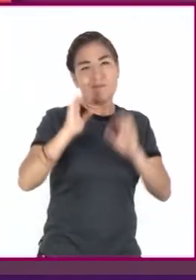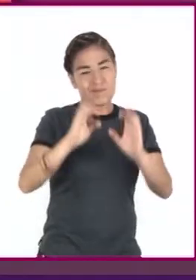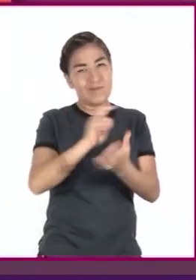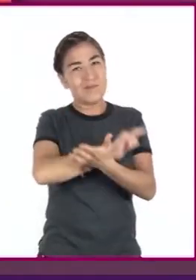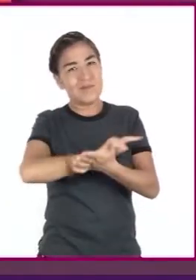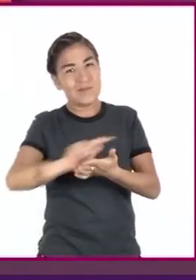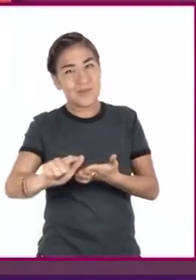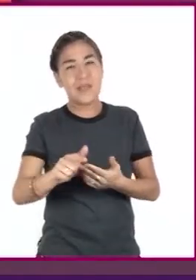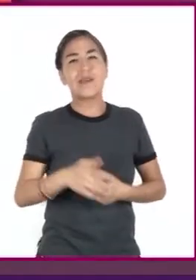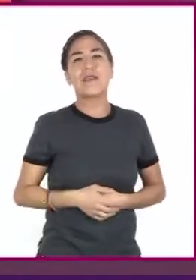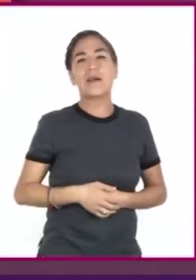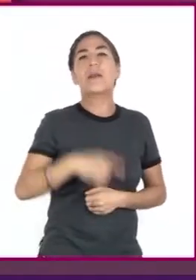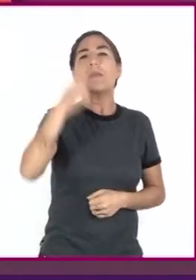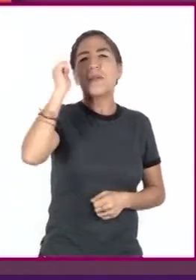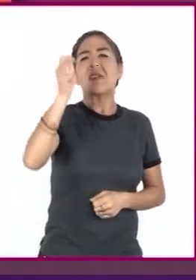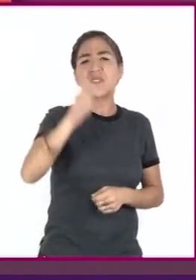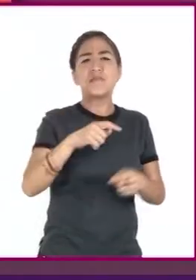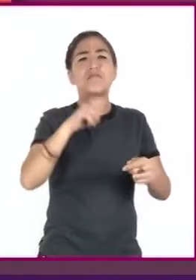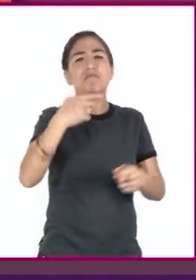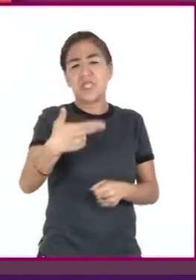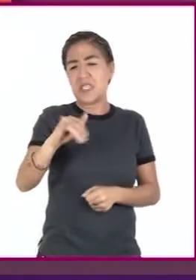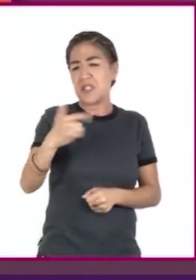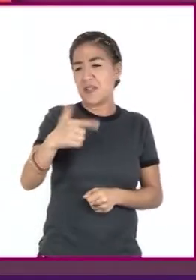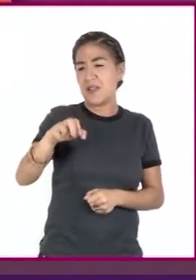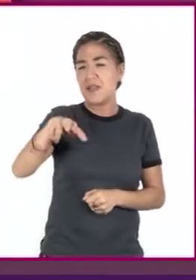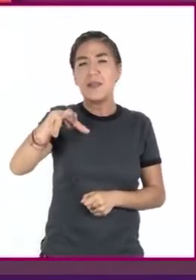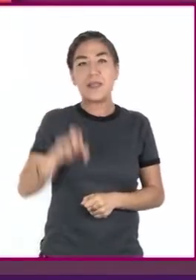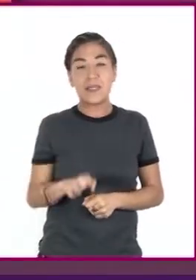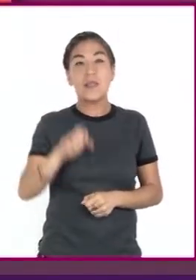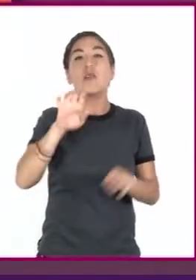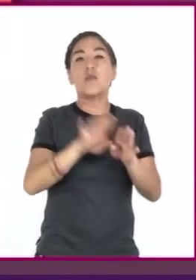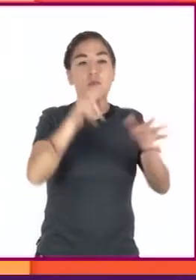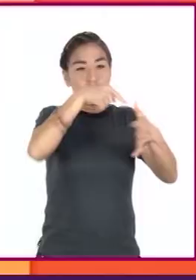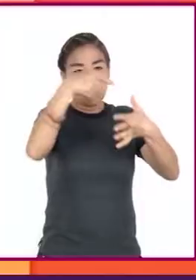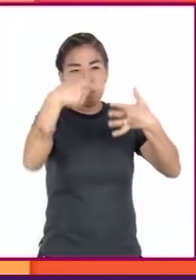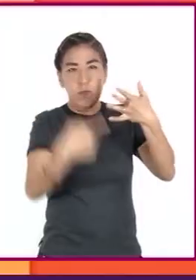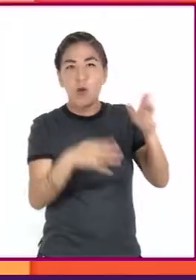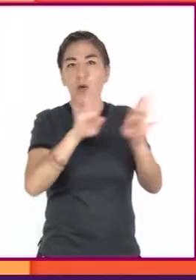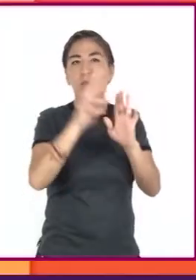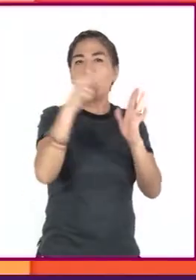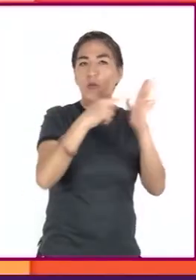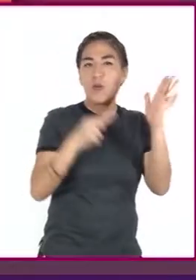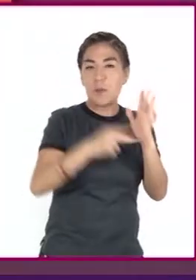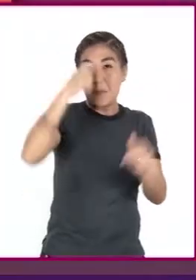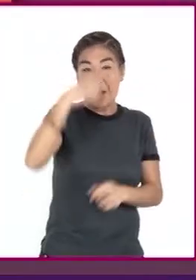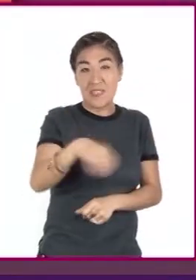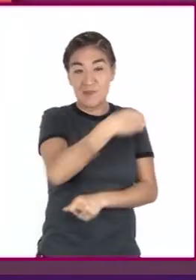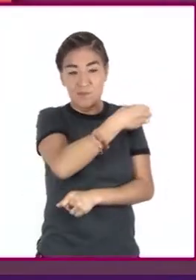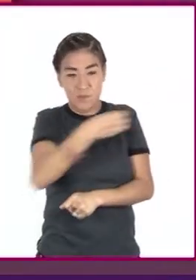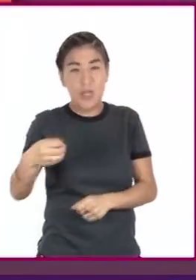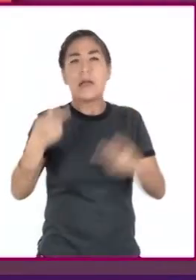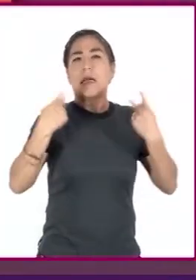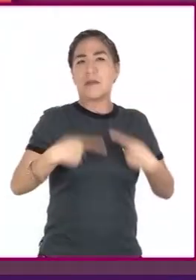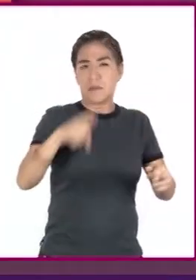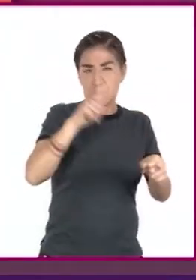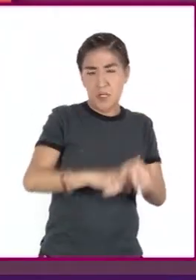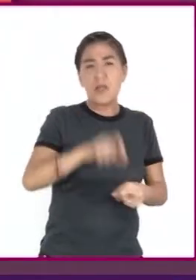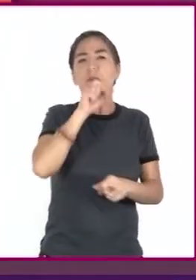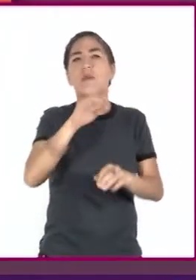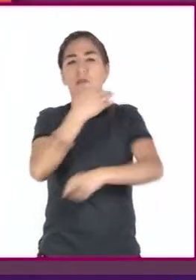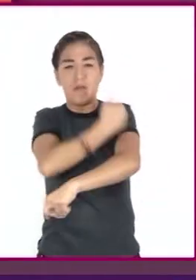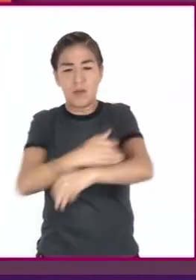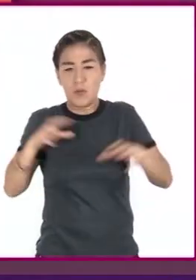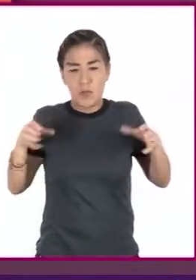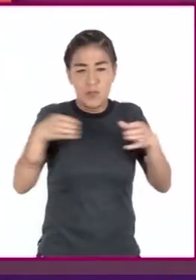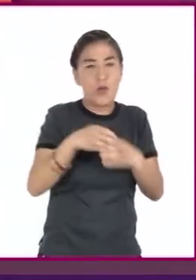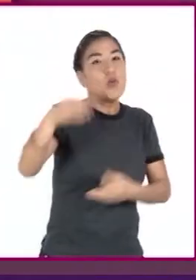higiene, entendiendo que la higiene es el conjunto de medidas y normas que deben cumplirse tanto individual, familiar y comunitariamente,